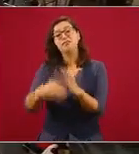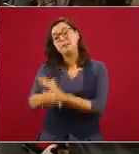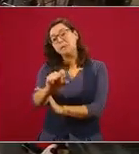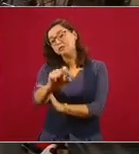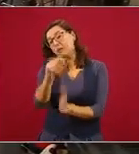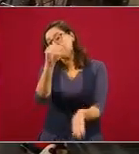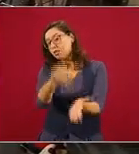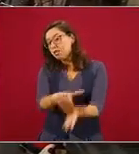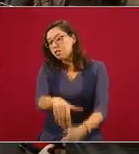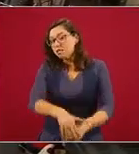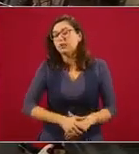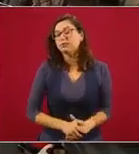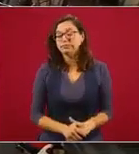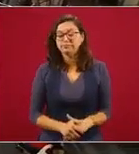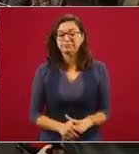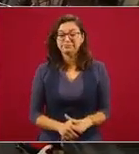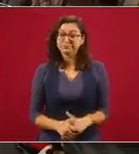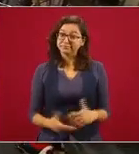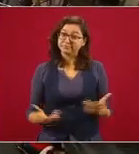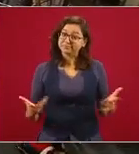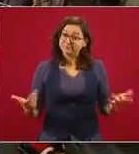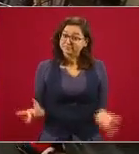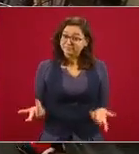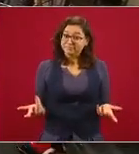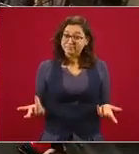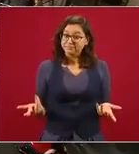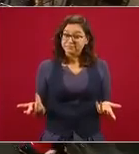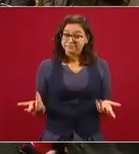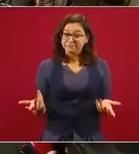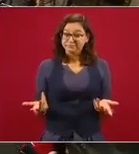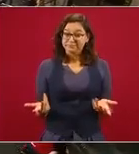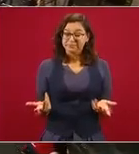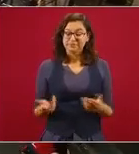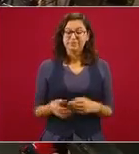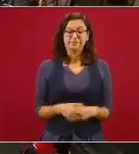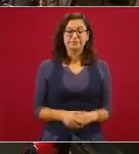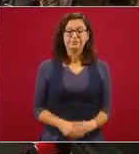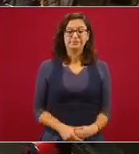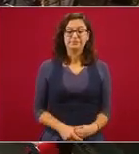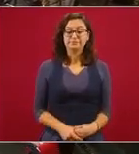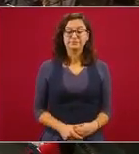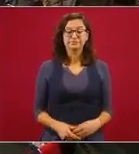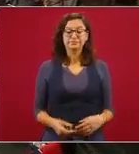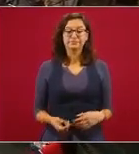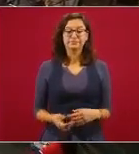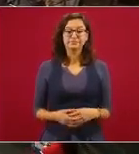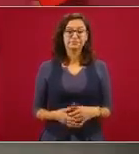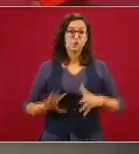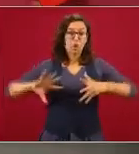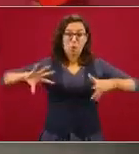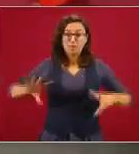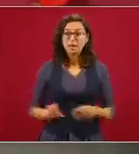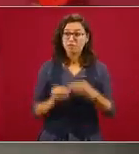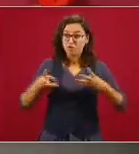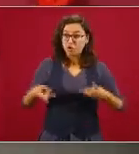O que va a terminar postando